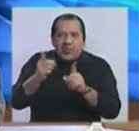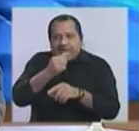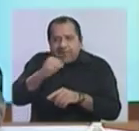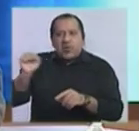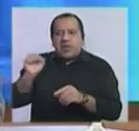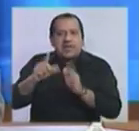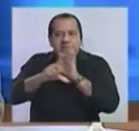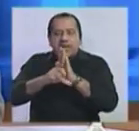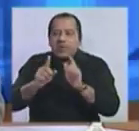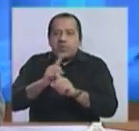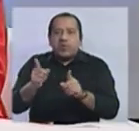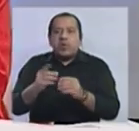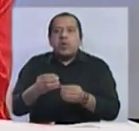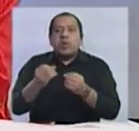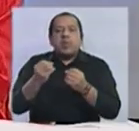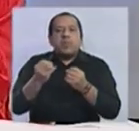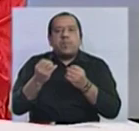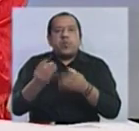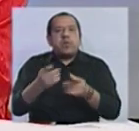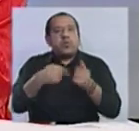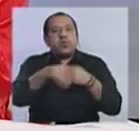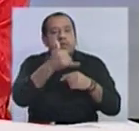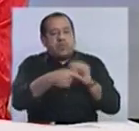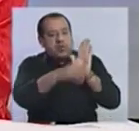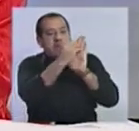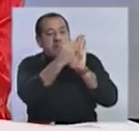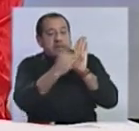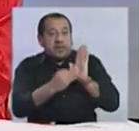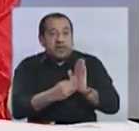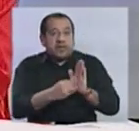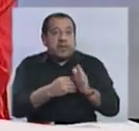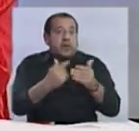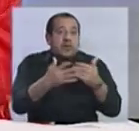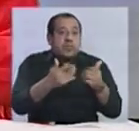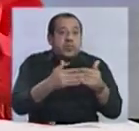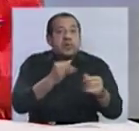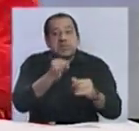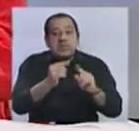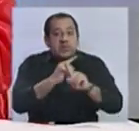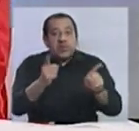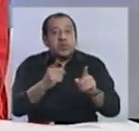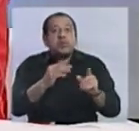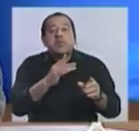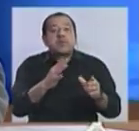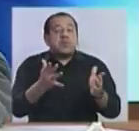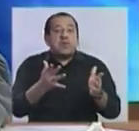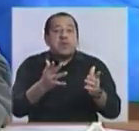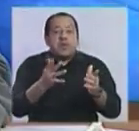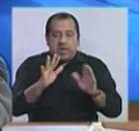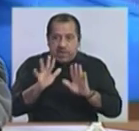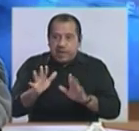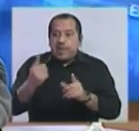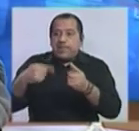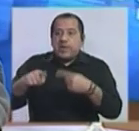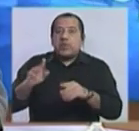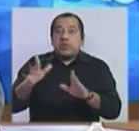sucede. Vos lo tenés que poner en las listas, pero después no importa si asumen o no asumen o si llegan o no llegan. No, pero incluso,